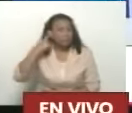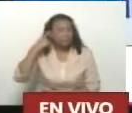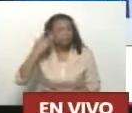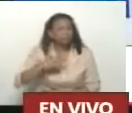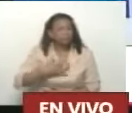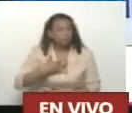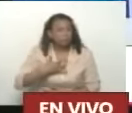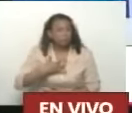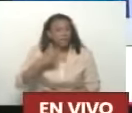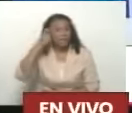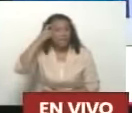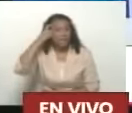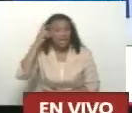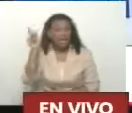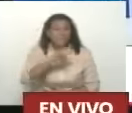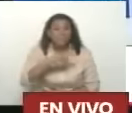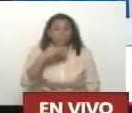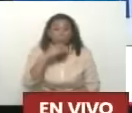Aquel día Octubre